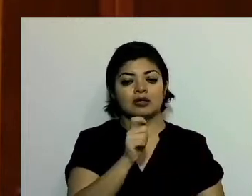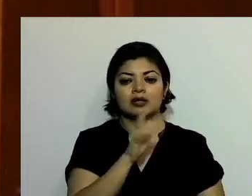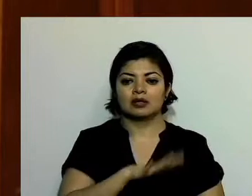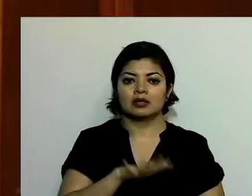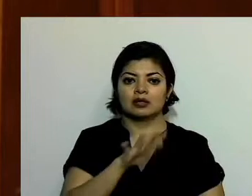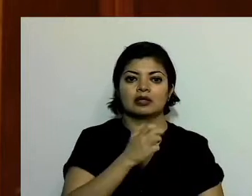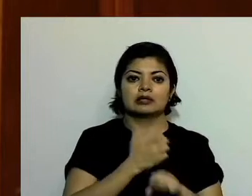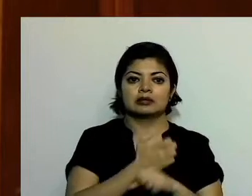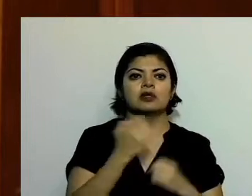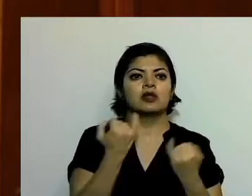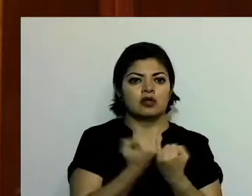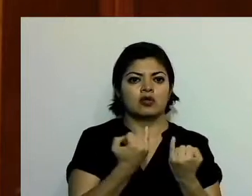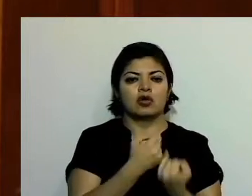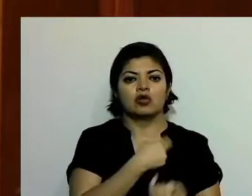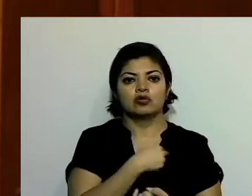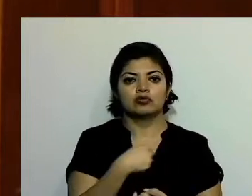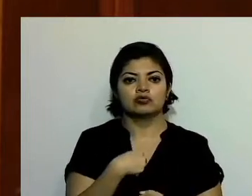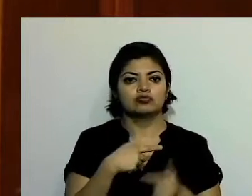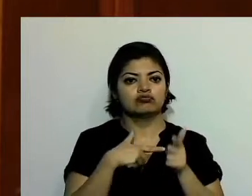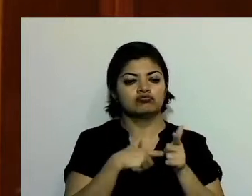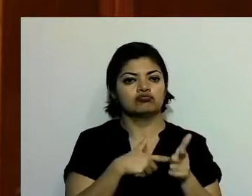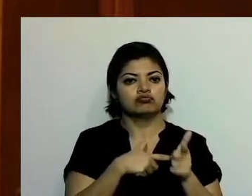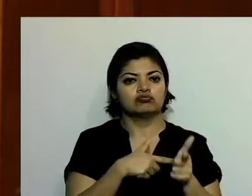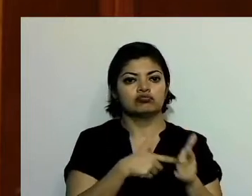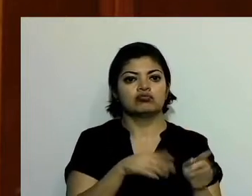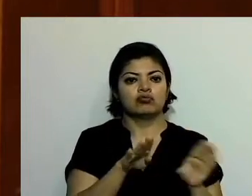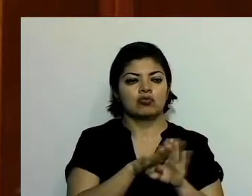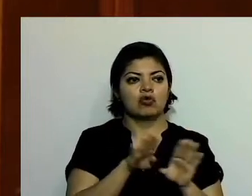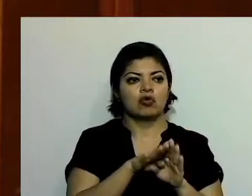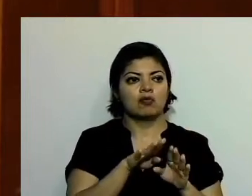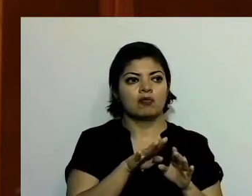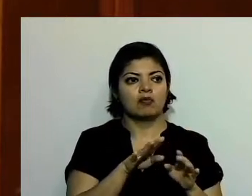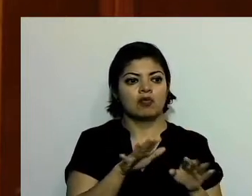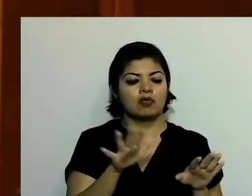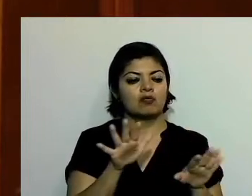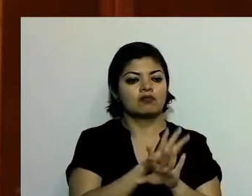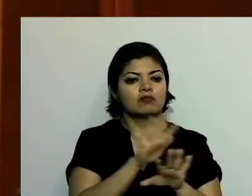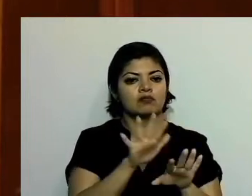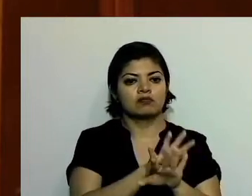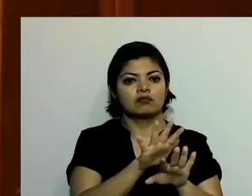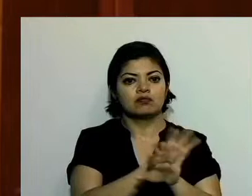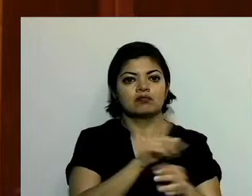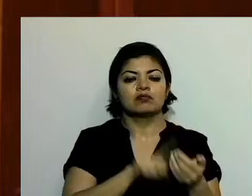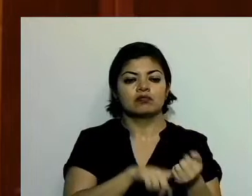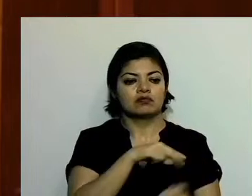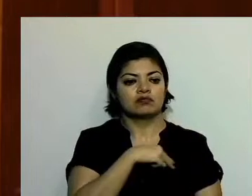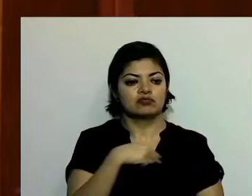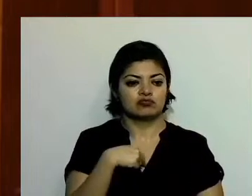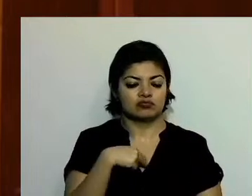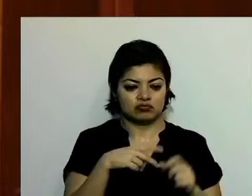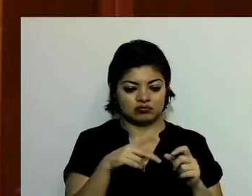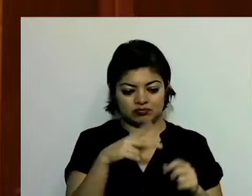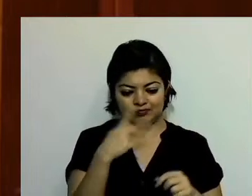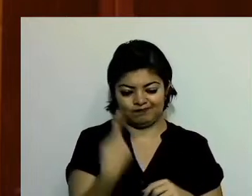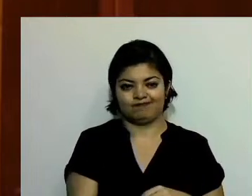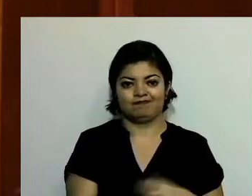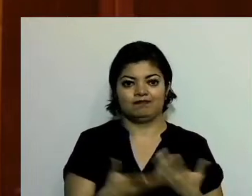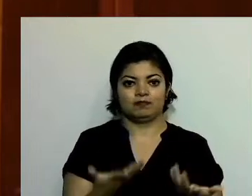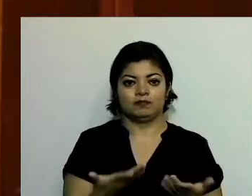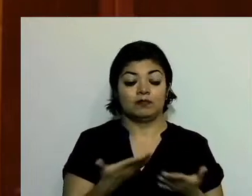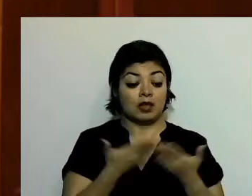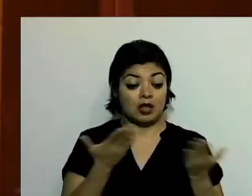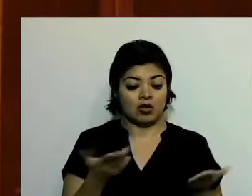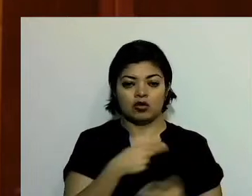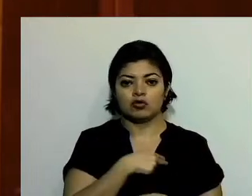ello también abonar a seguir perfeccionando el entramado social de nuestra nación. Ahora nos ha